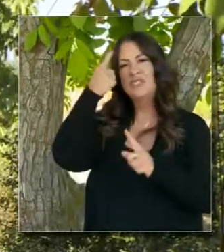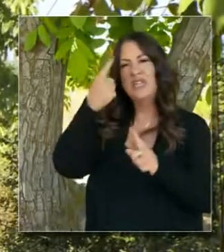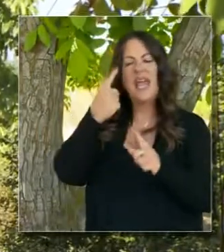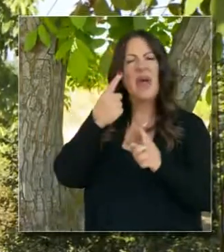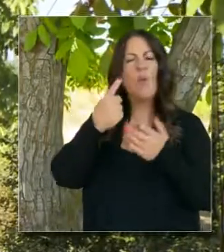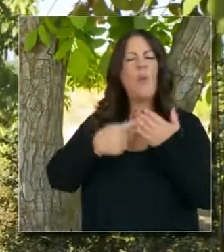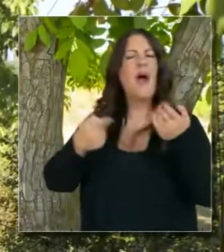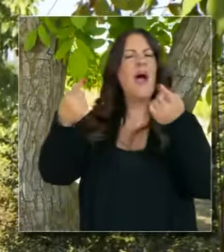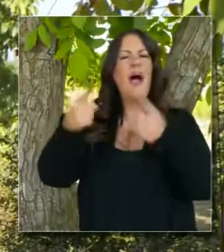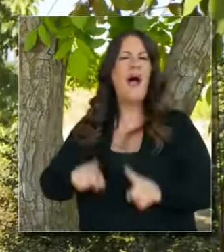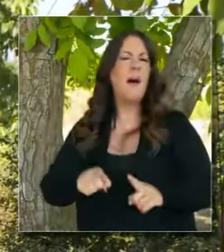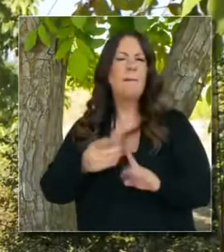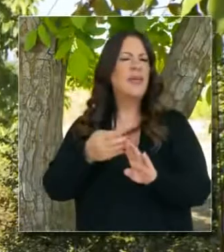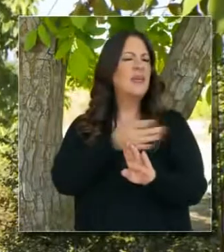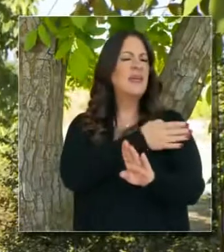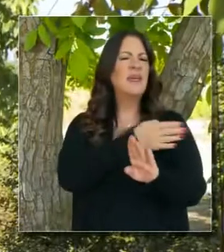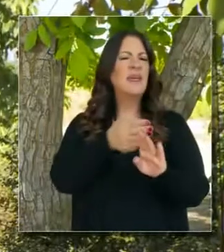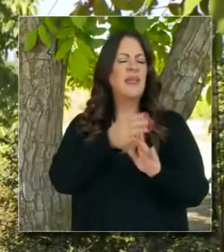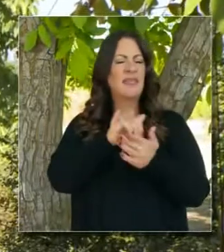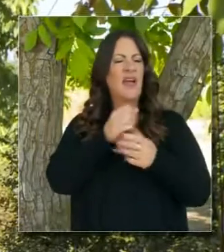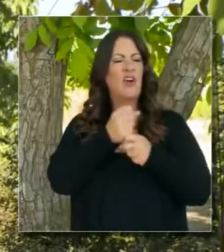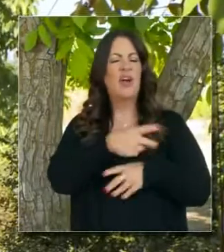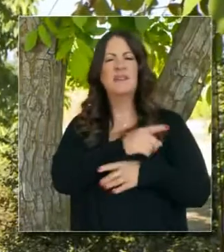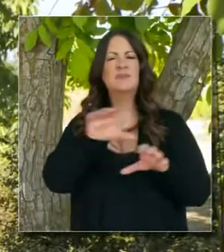conllevó a...